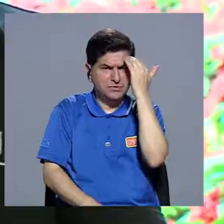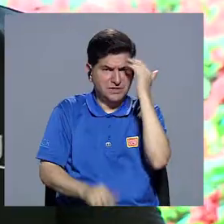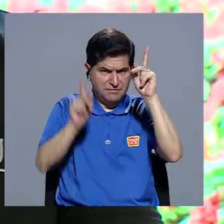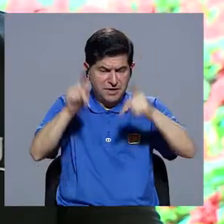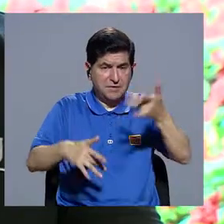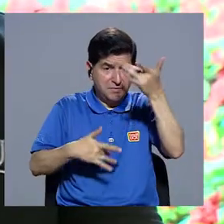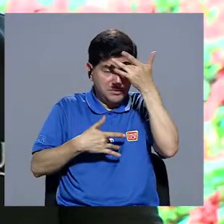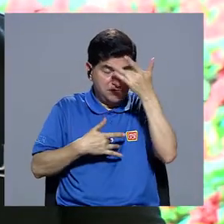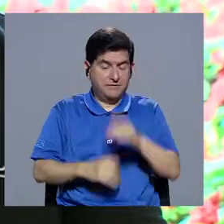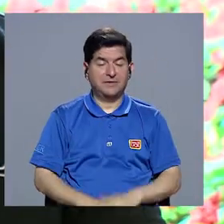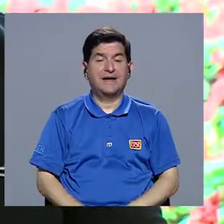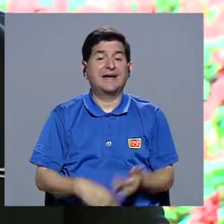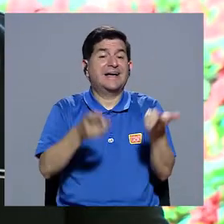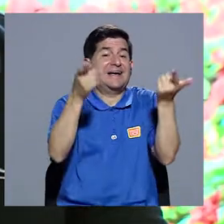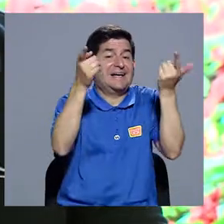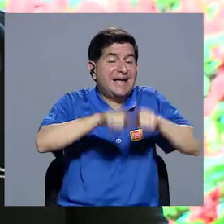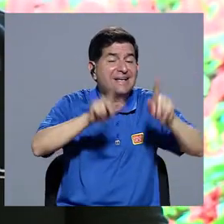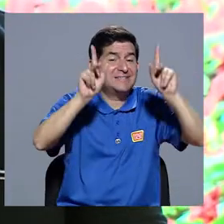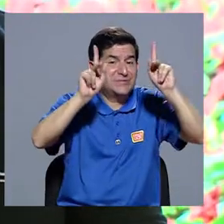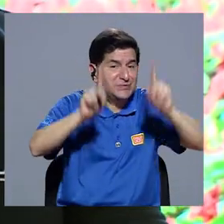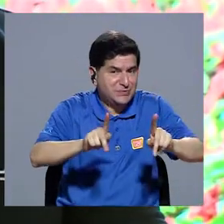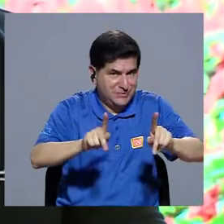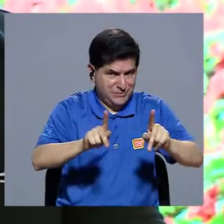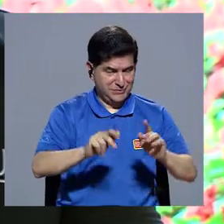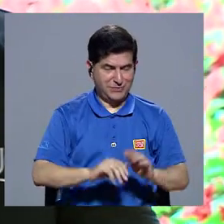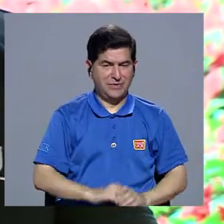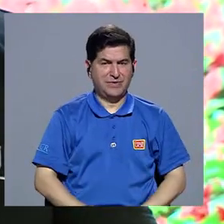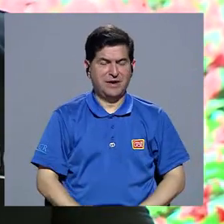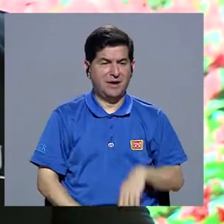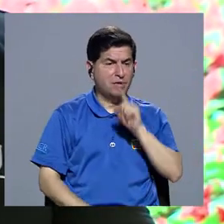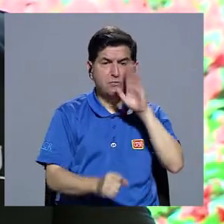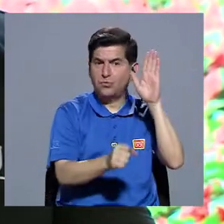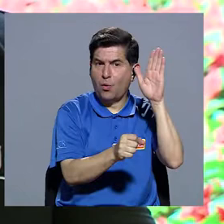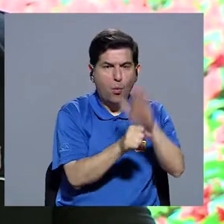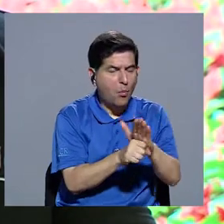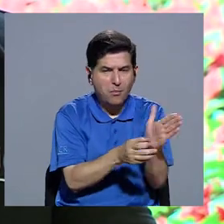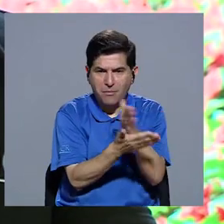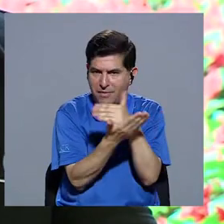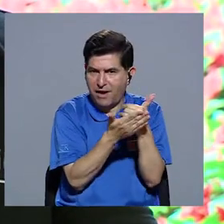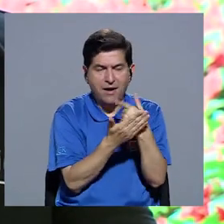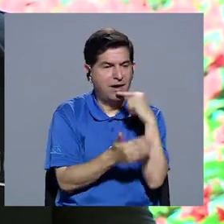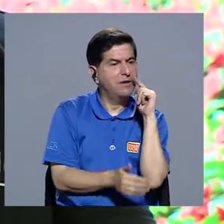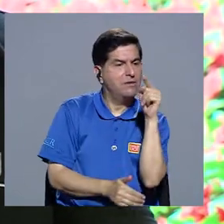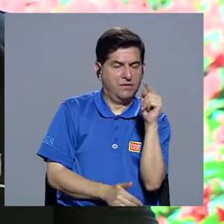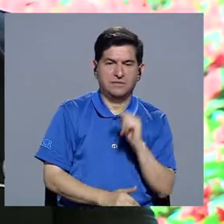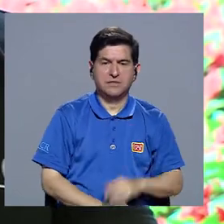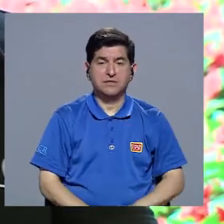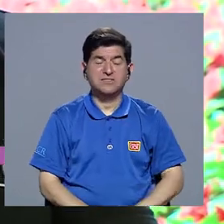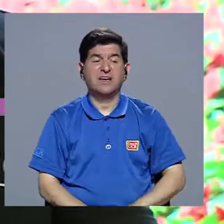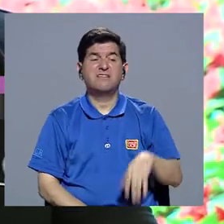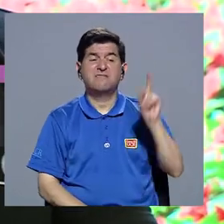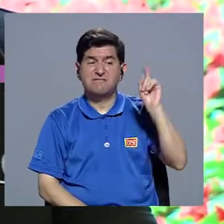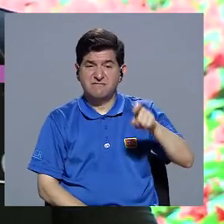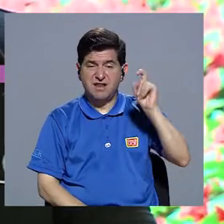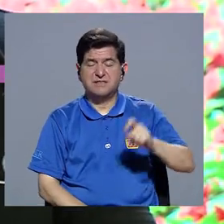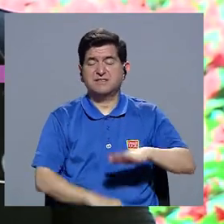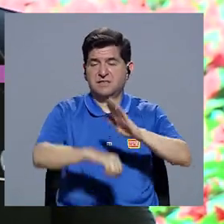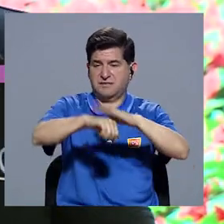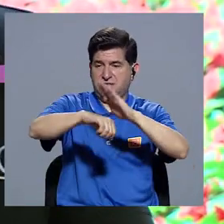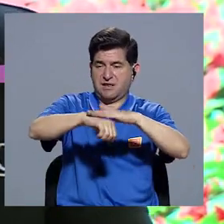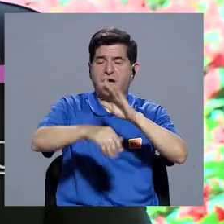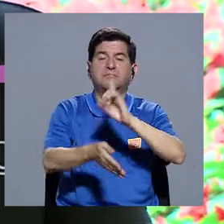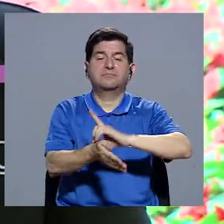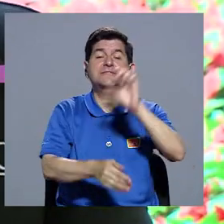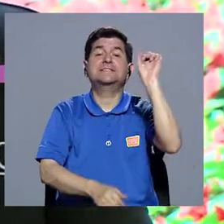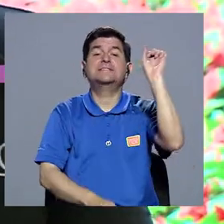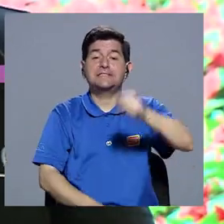enfermedad. En caso de que la persona, por ejemplo, incumpla algunas de las cosas por acá, que diga que sí necesita una autorización médica,